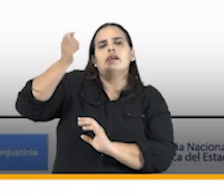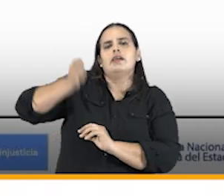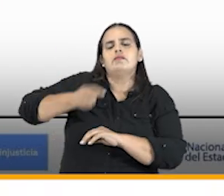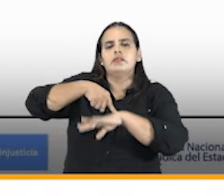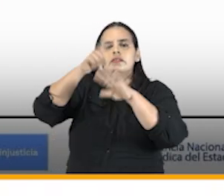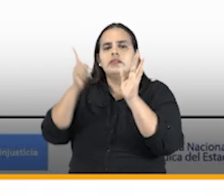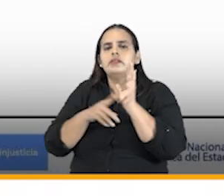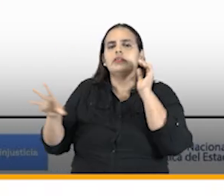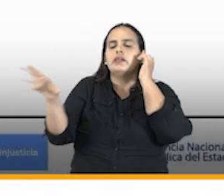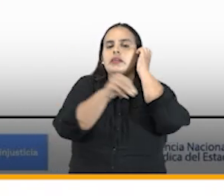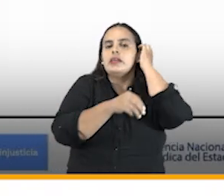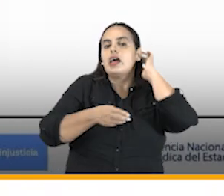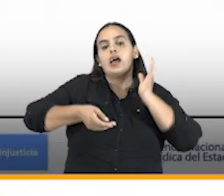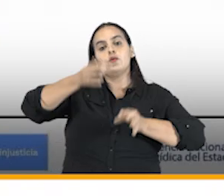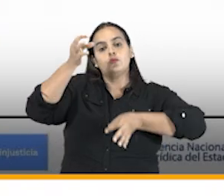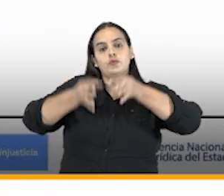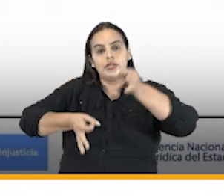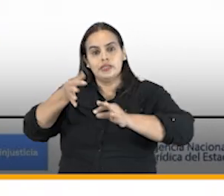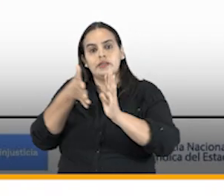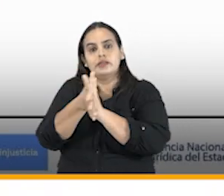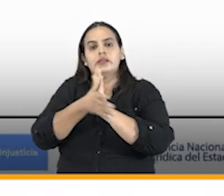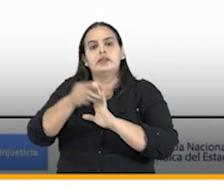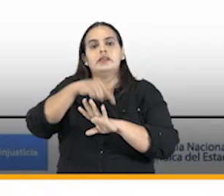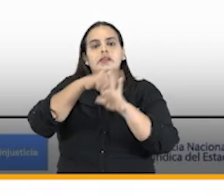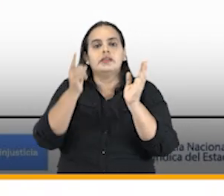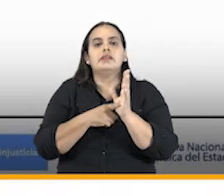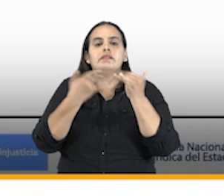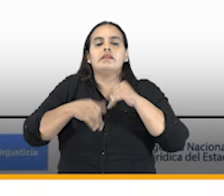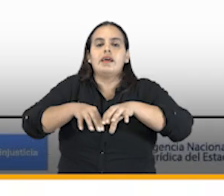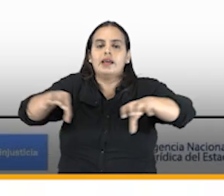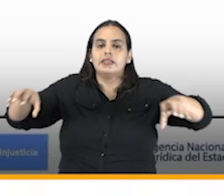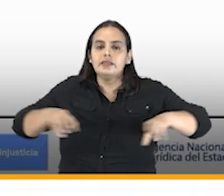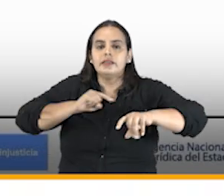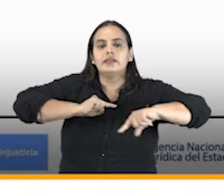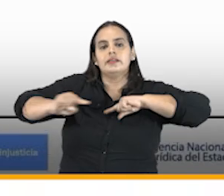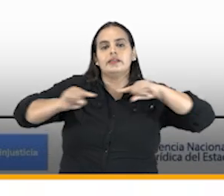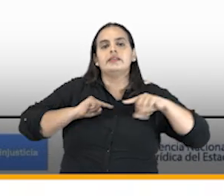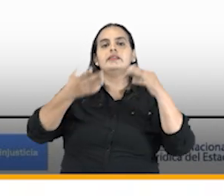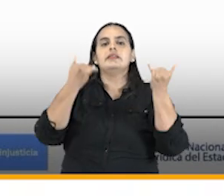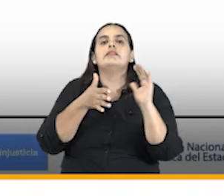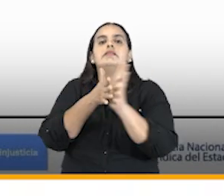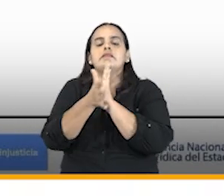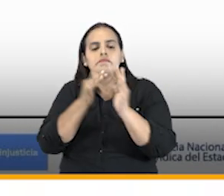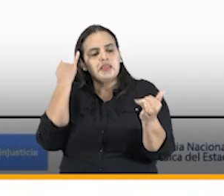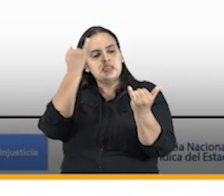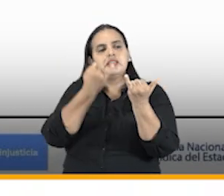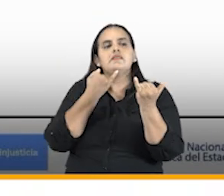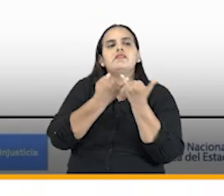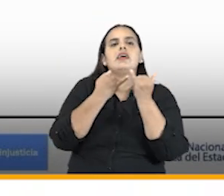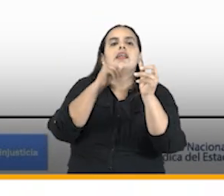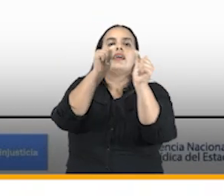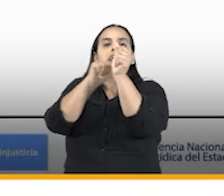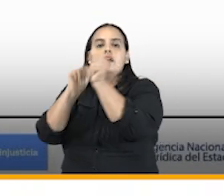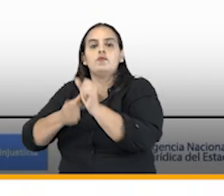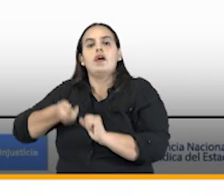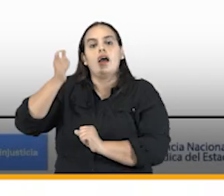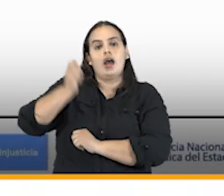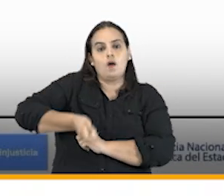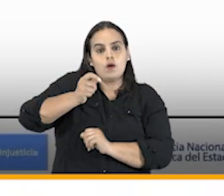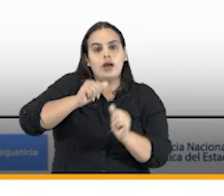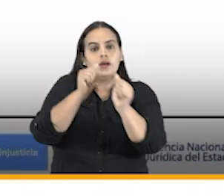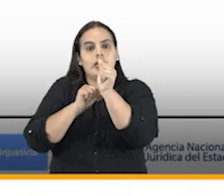jurídicas y qué tanto tiempo se está yendo en actividades administrativas con esto podemos identificar por cada uno de los abogados por cada mes